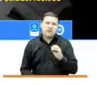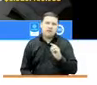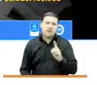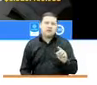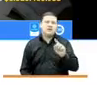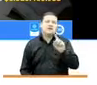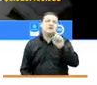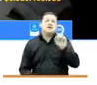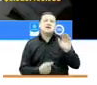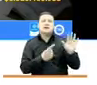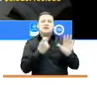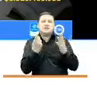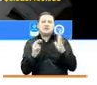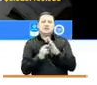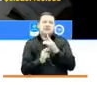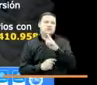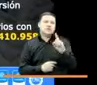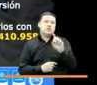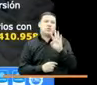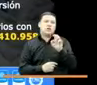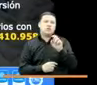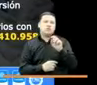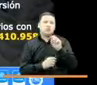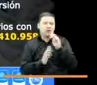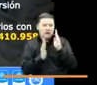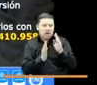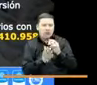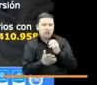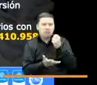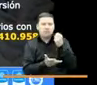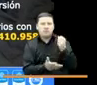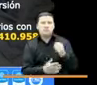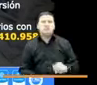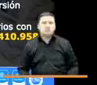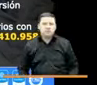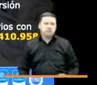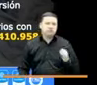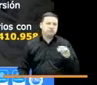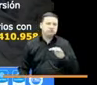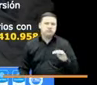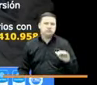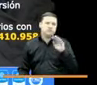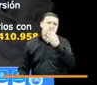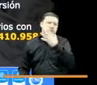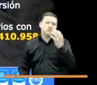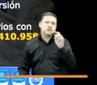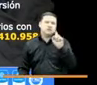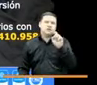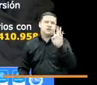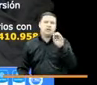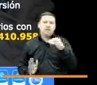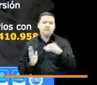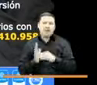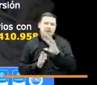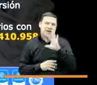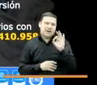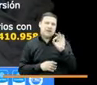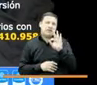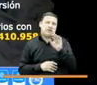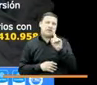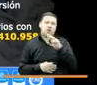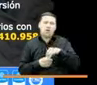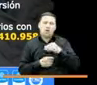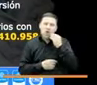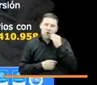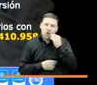670 mil 146 giros de atención humanitaria que beneficiaron a 469 mil 531 hogares